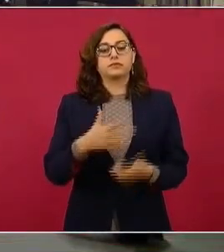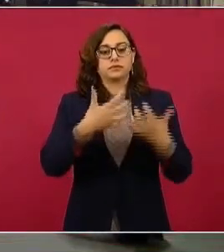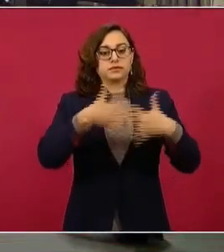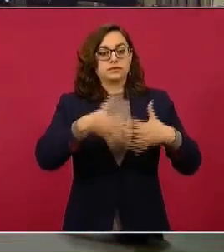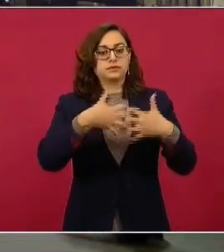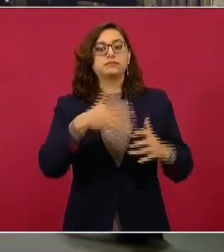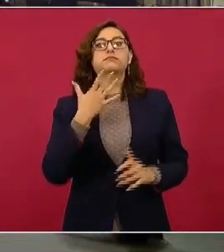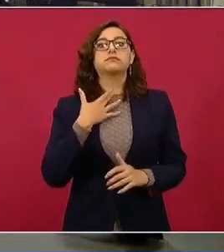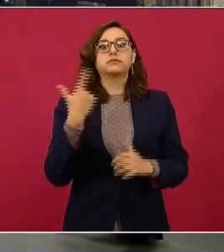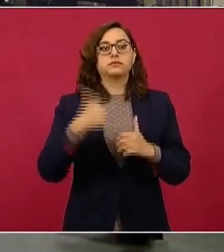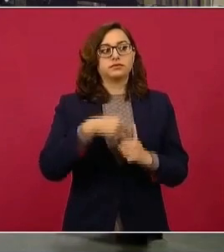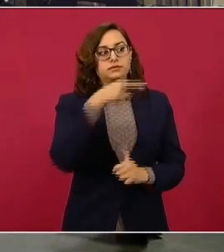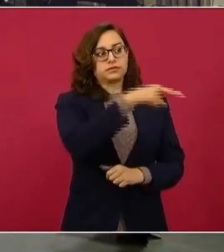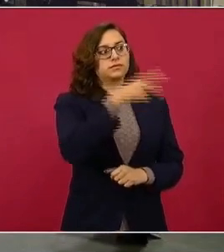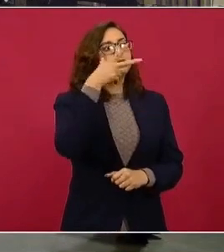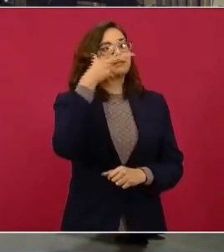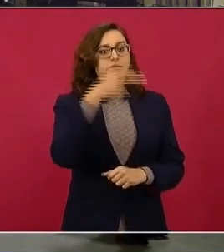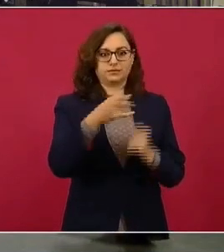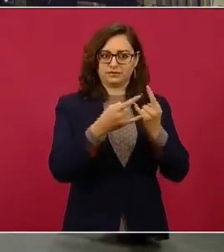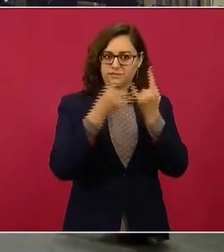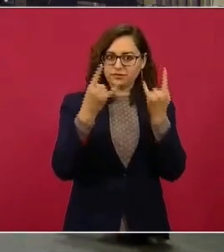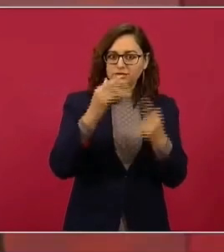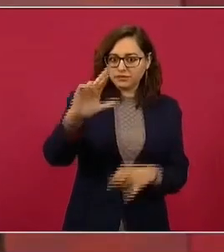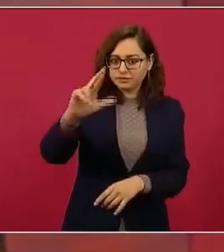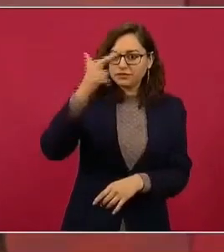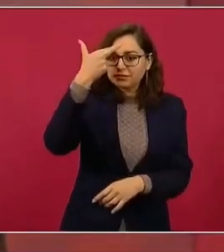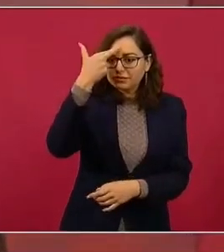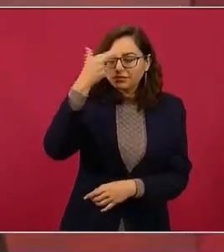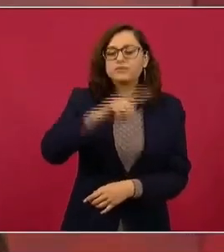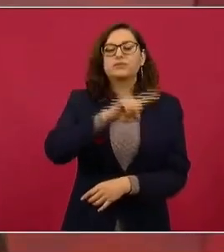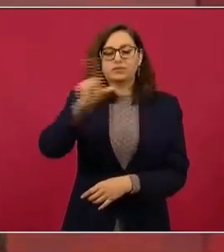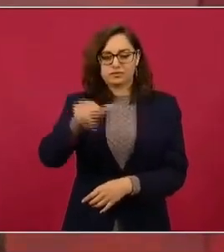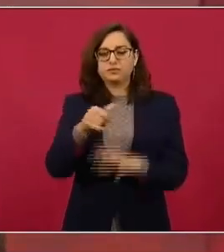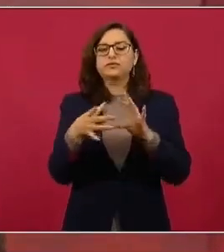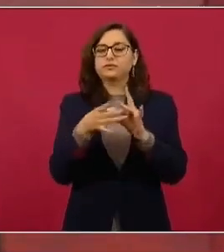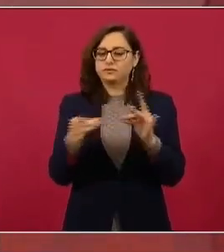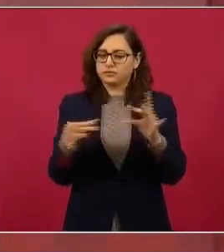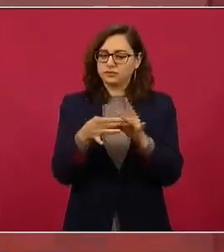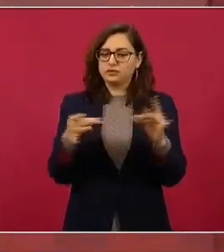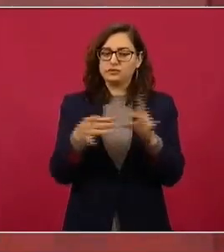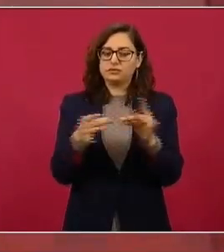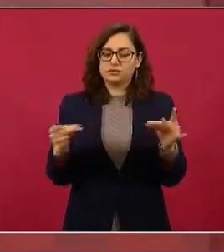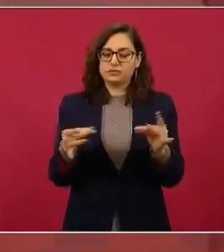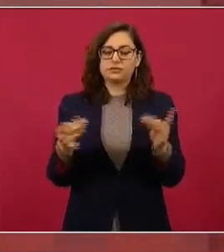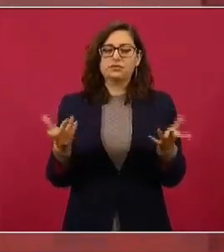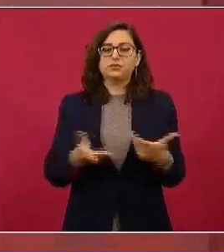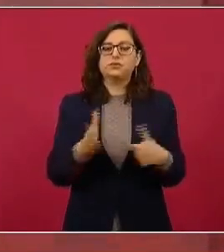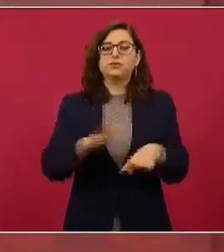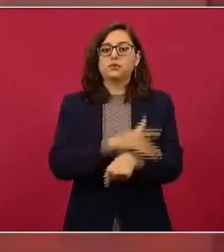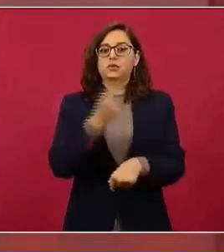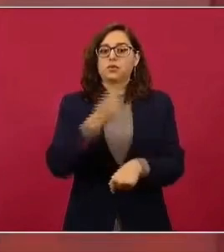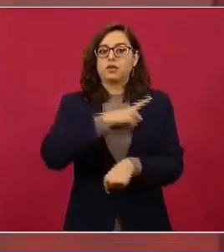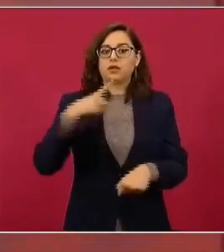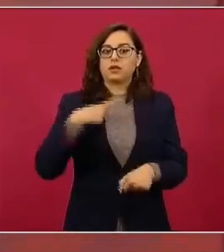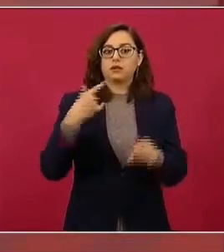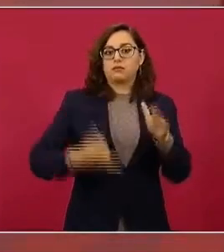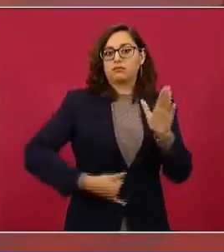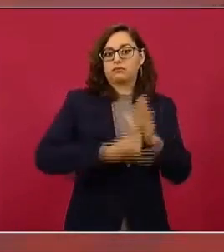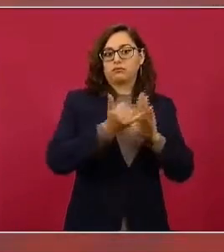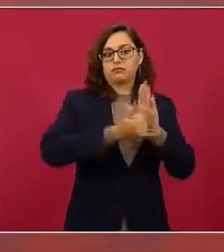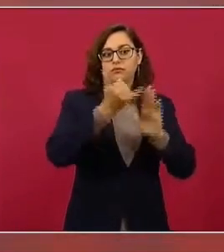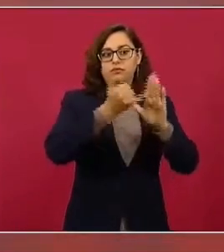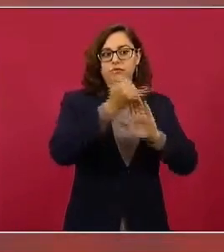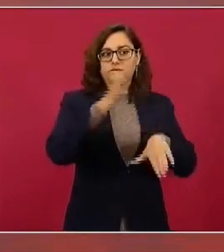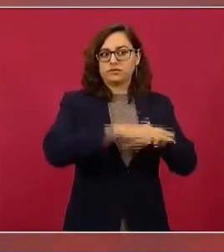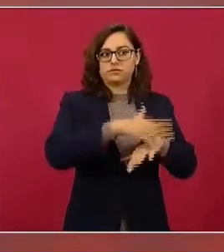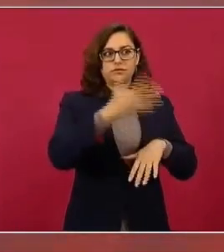para los jóvenes, pues tenían que hacer mucho más instalaciones. Entonces, aquí está la